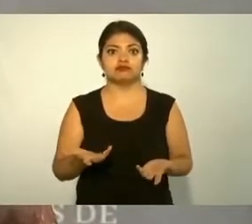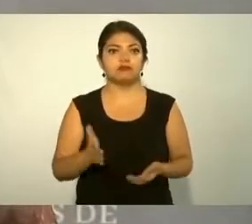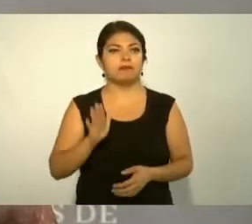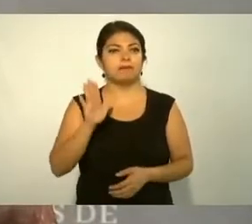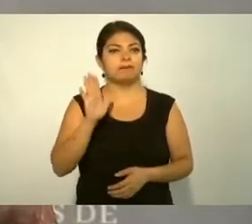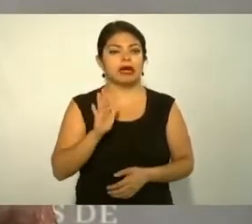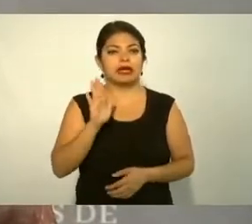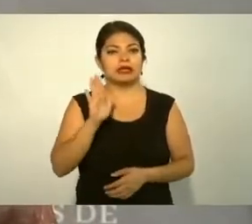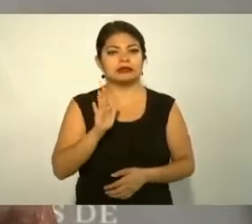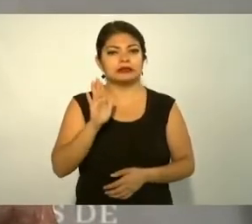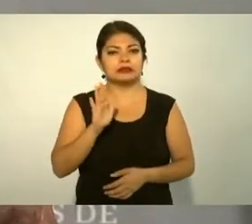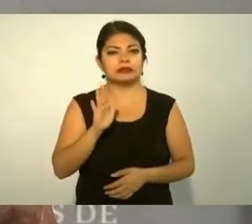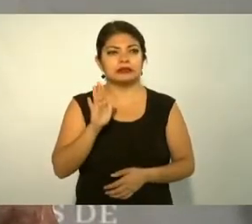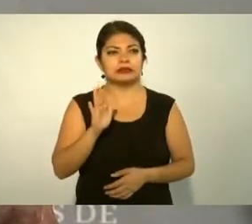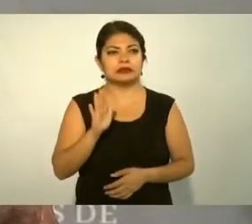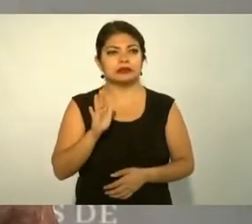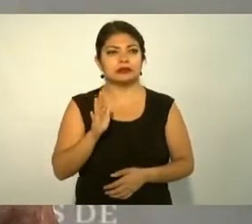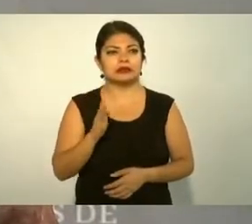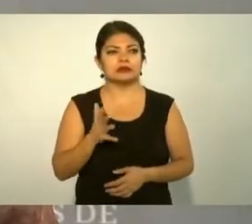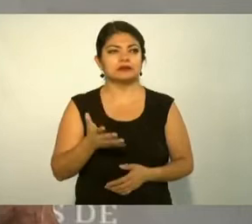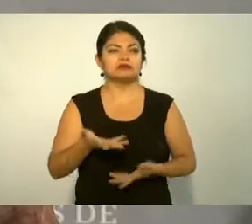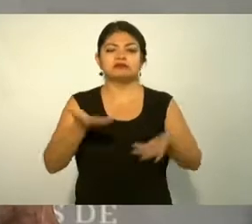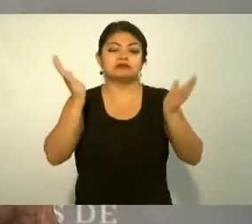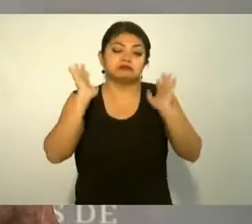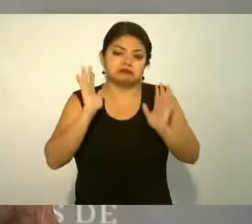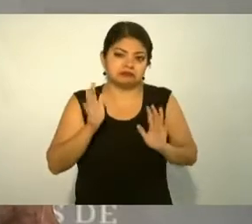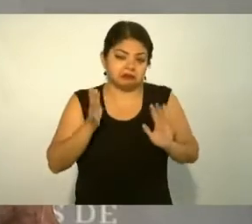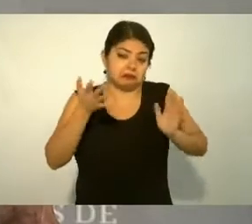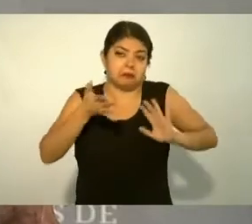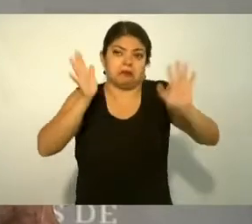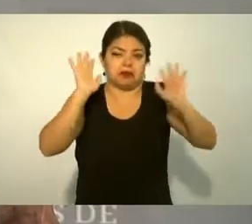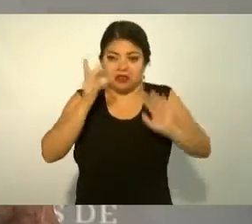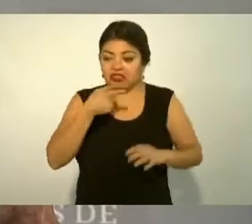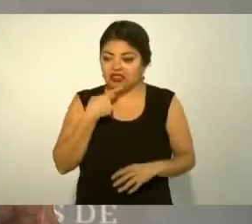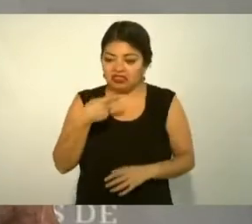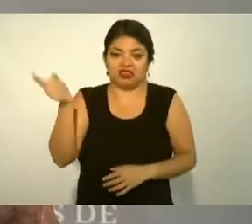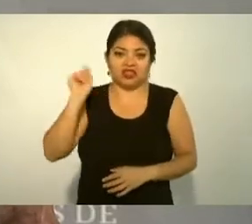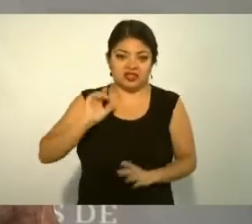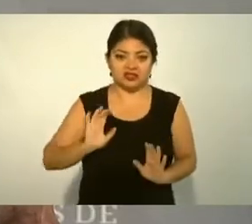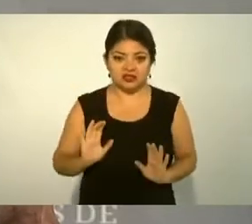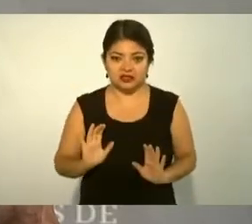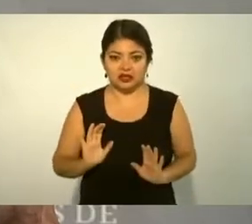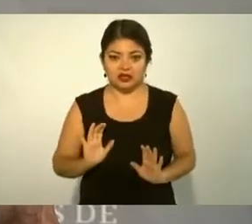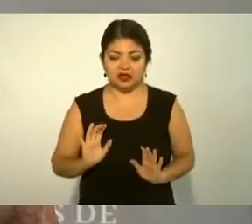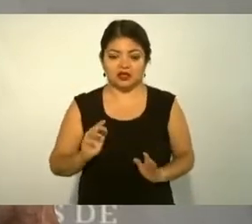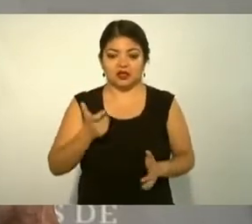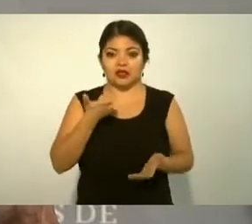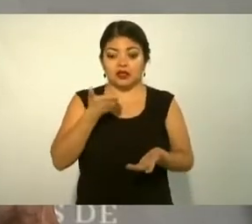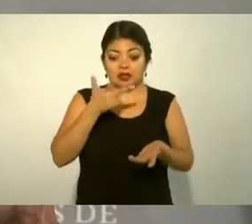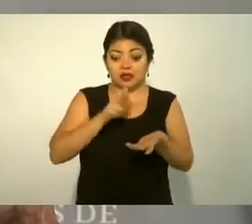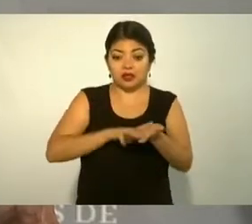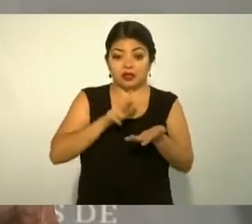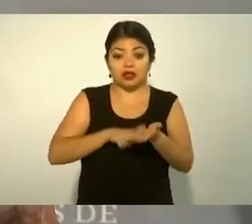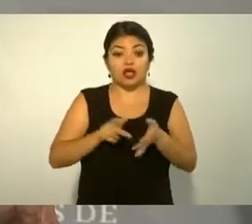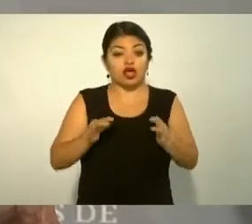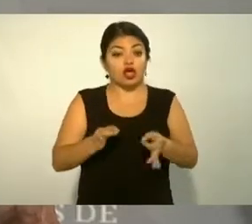bueno según el precio oficial